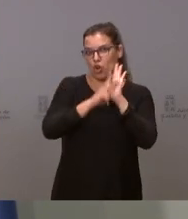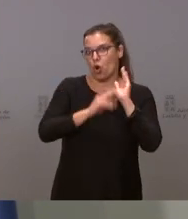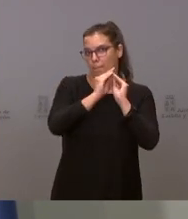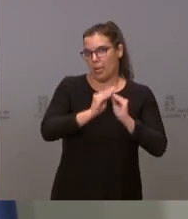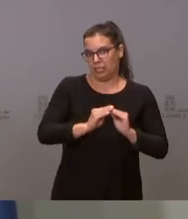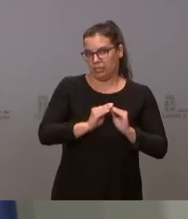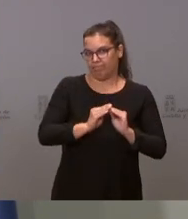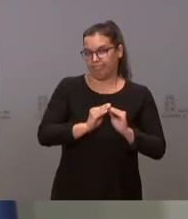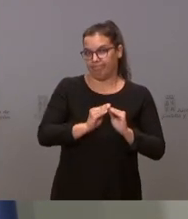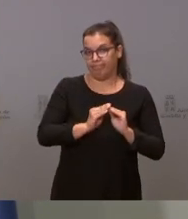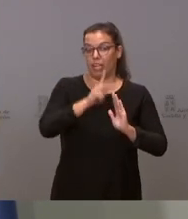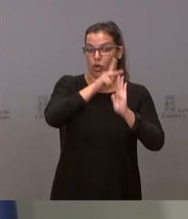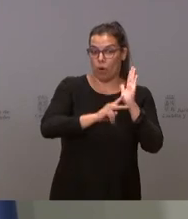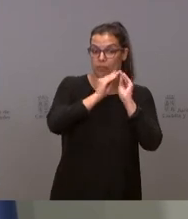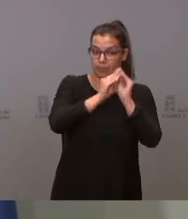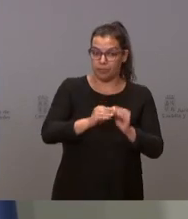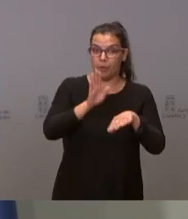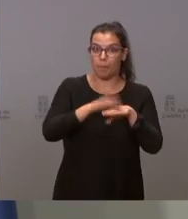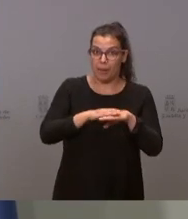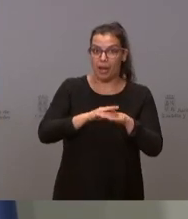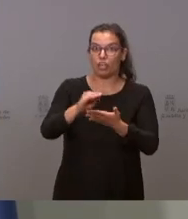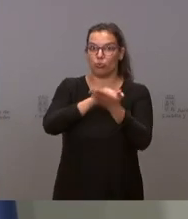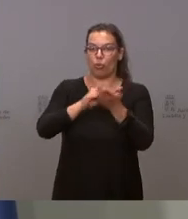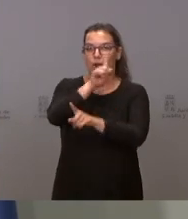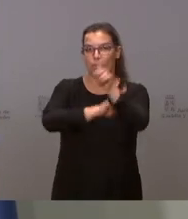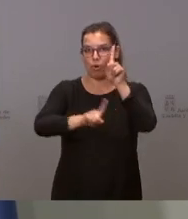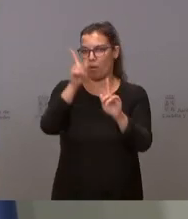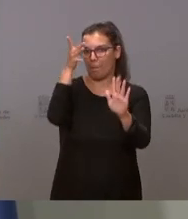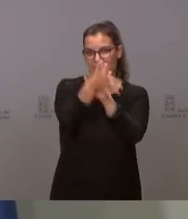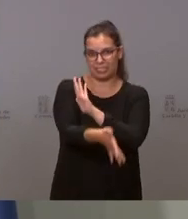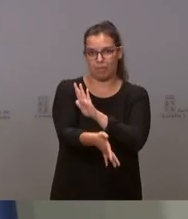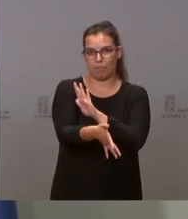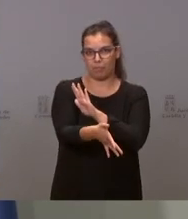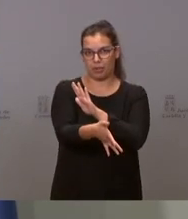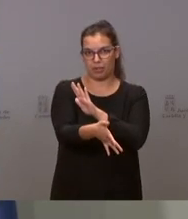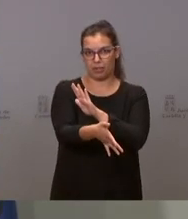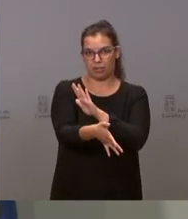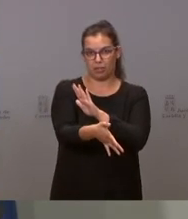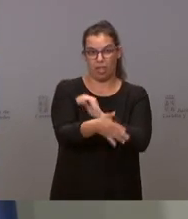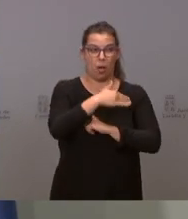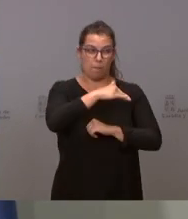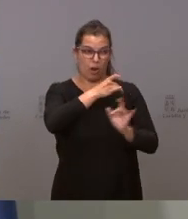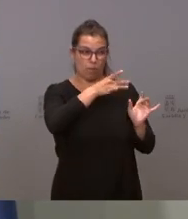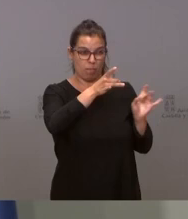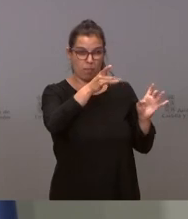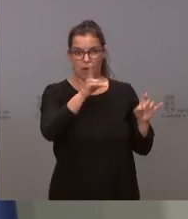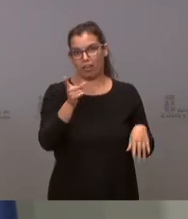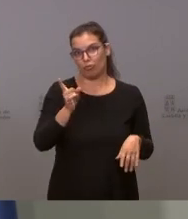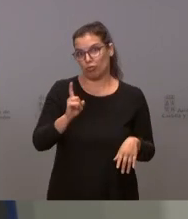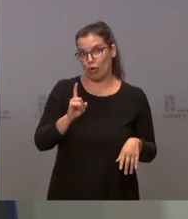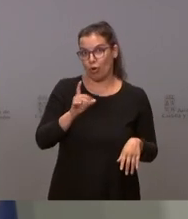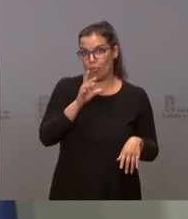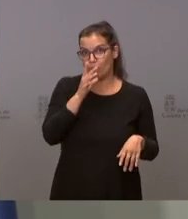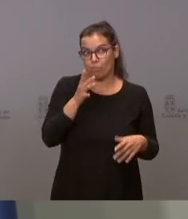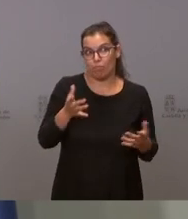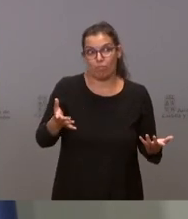hacemos hoy es poner normas para solucionar los problemas de manera definitiva y no echar a los malos malísimos que había que echar. Porque es que no es